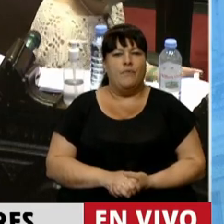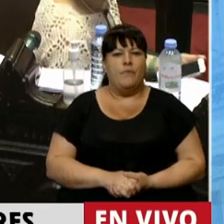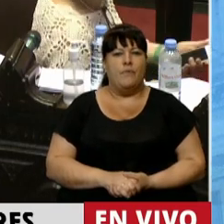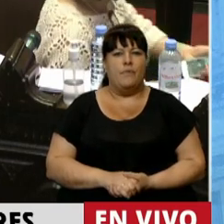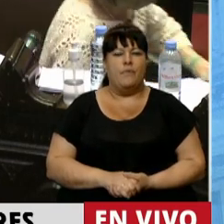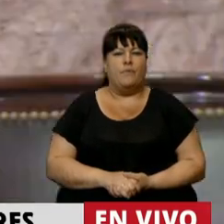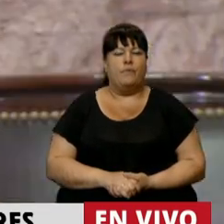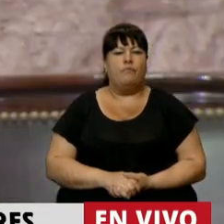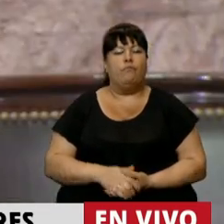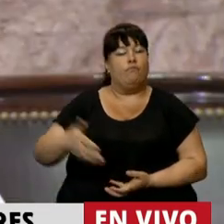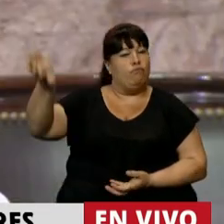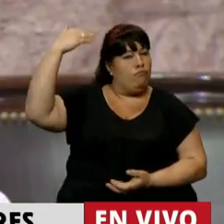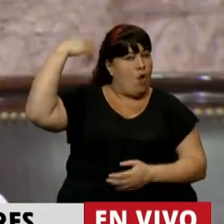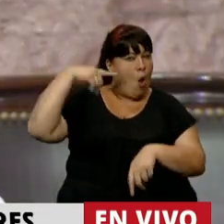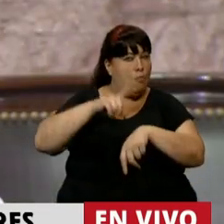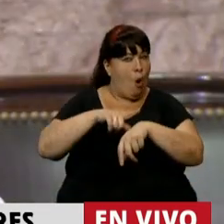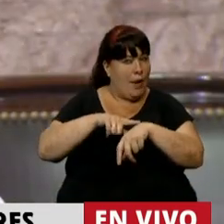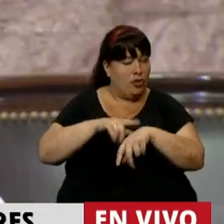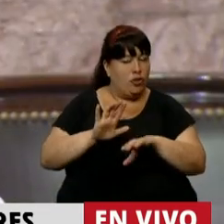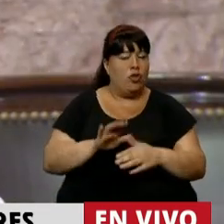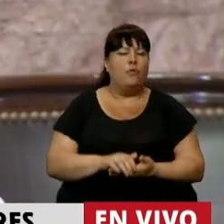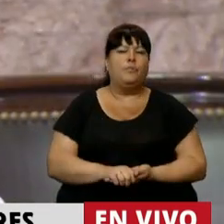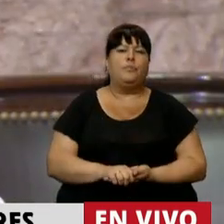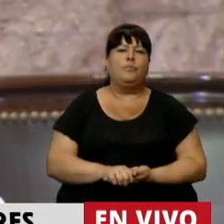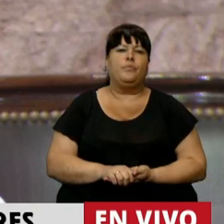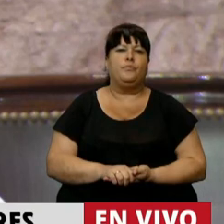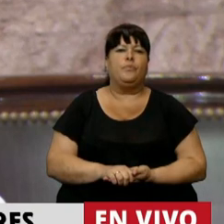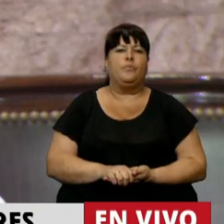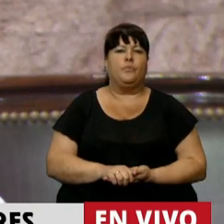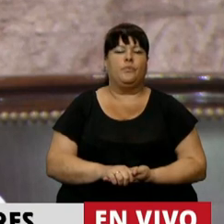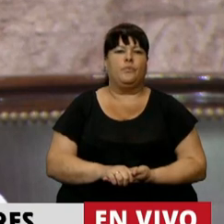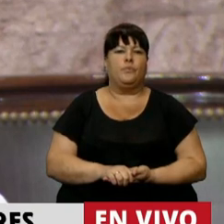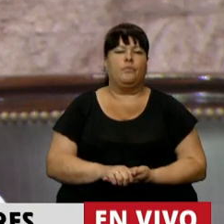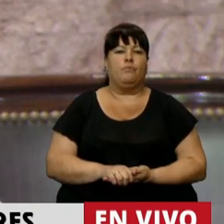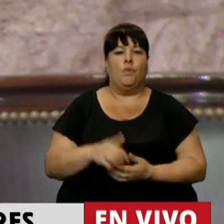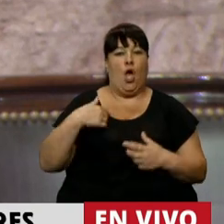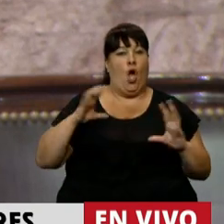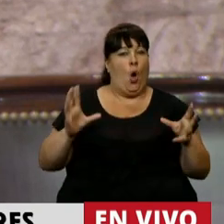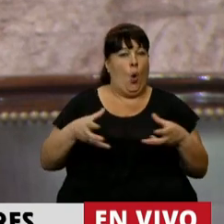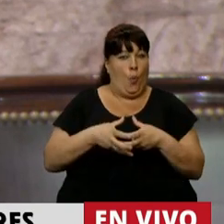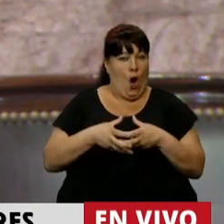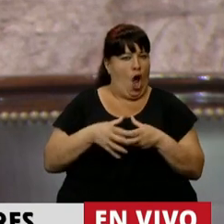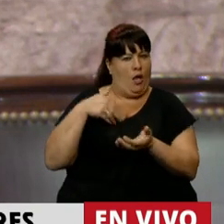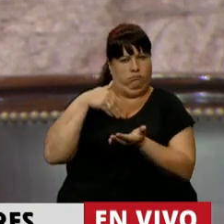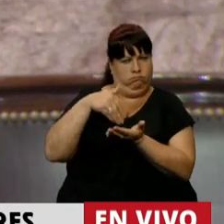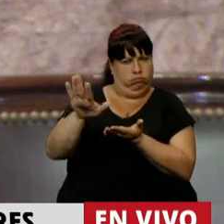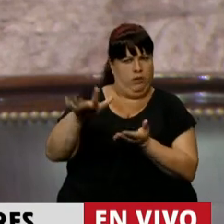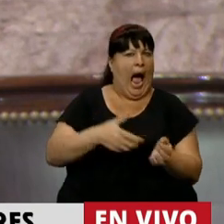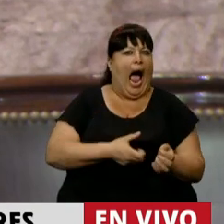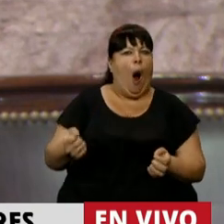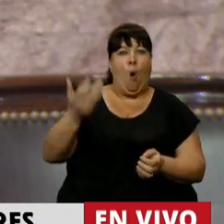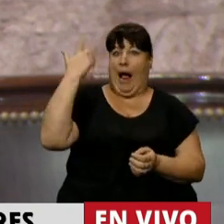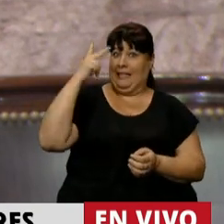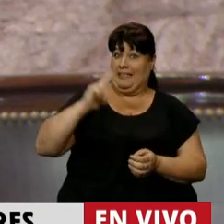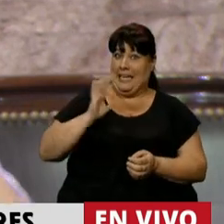Fueron en aquel momento, Presidente, desde nuestro bloque rechazamos ese ajuste hace